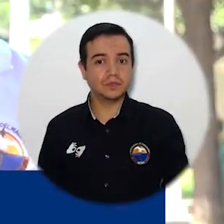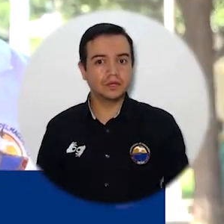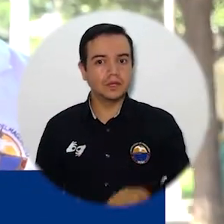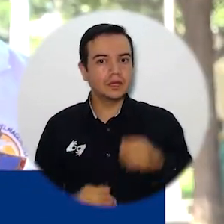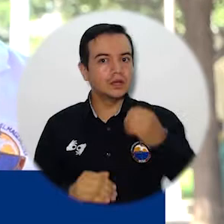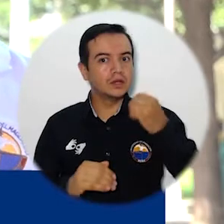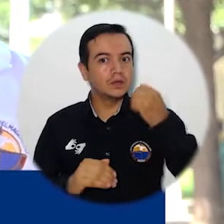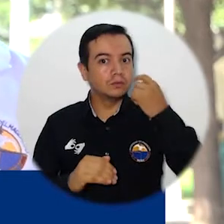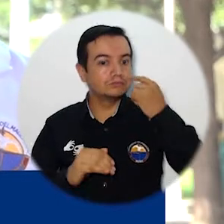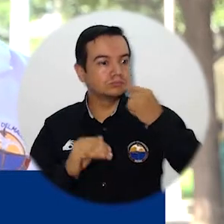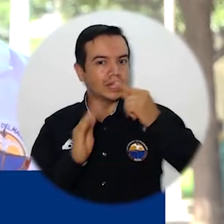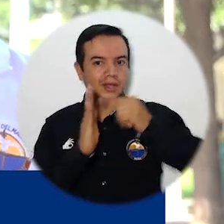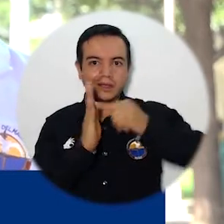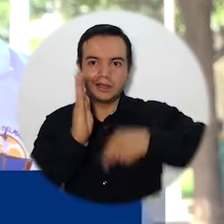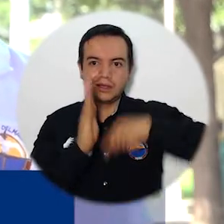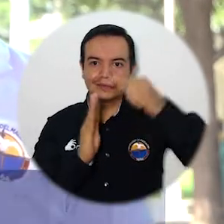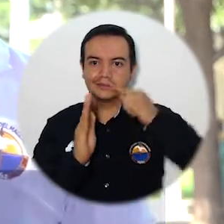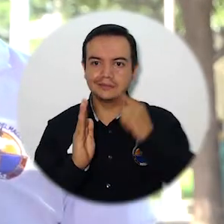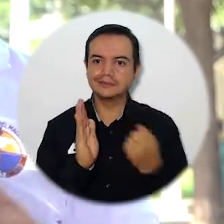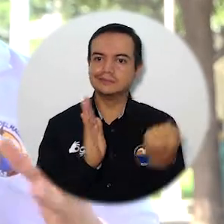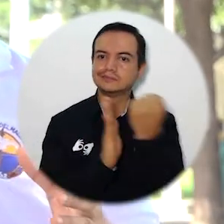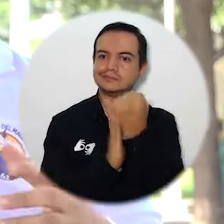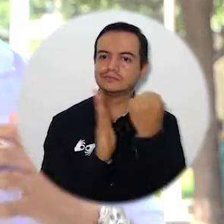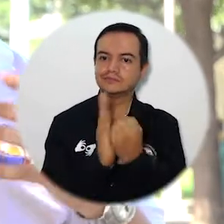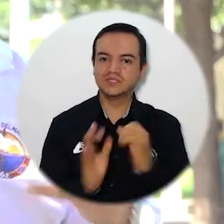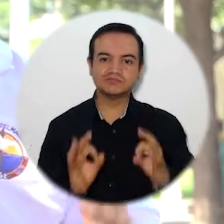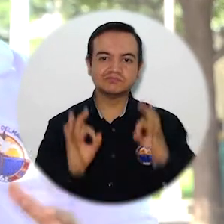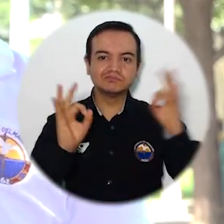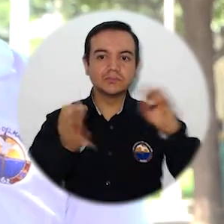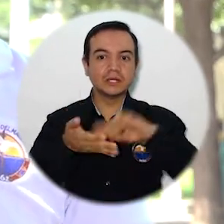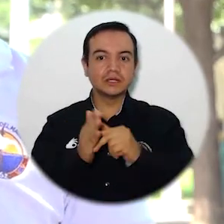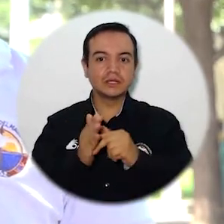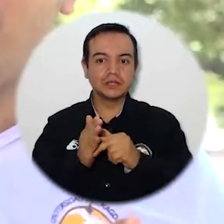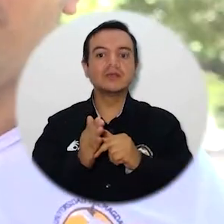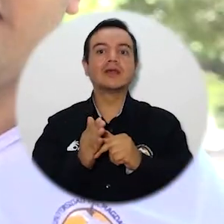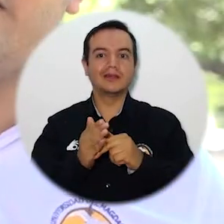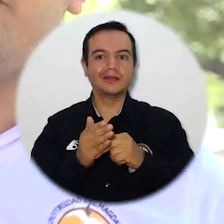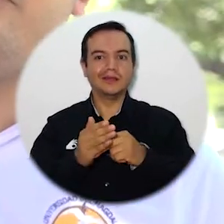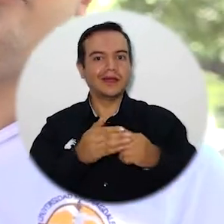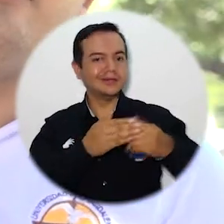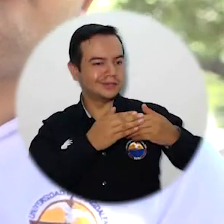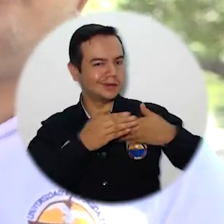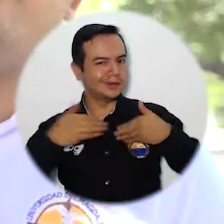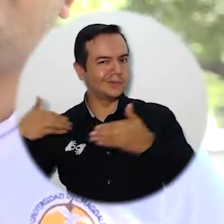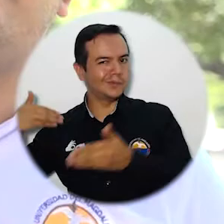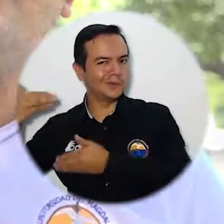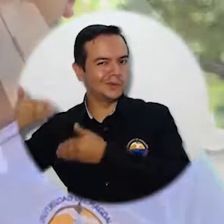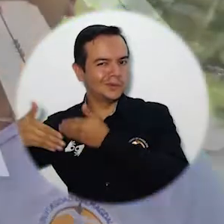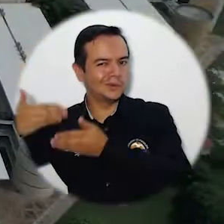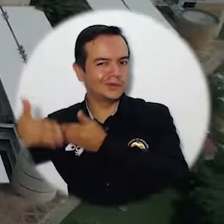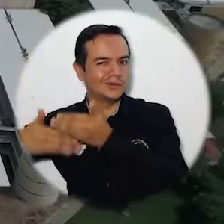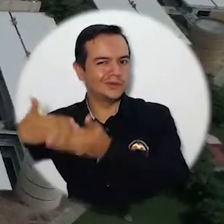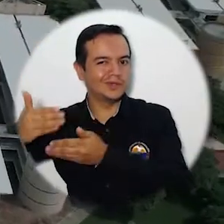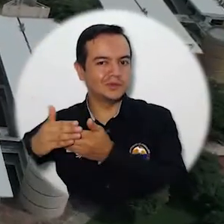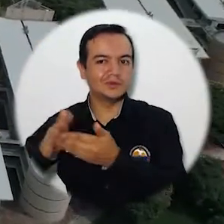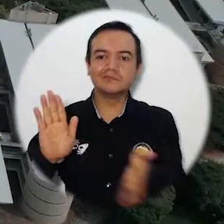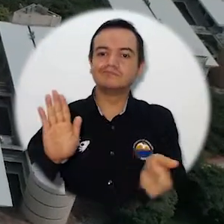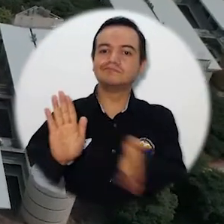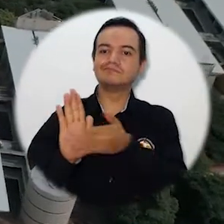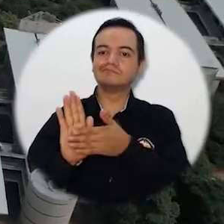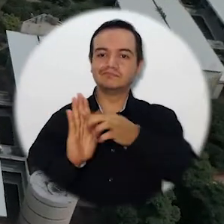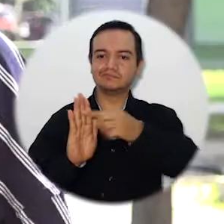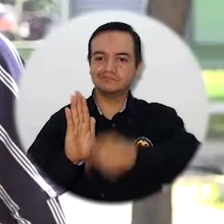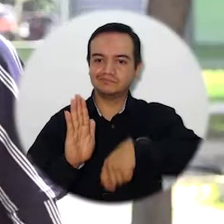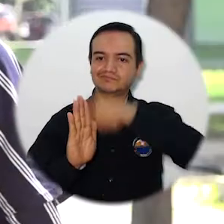Acreditación institucional que nos da el sello de calidad, que da fe, que da garantías de los grandes procesos que se llevan al interior de nuestra alma mater.